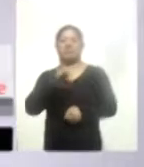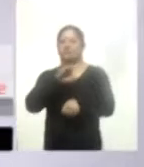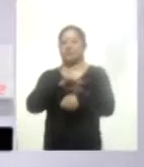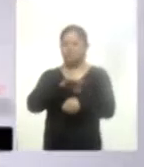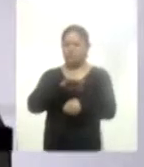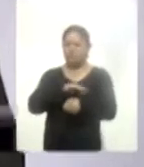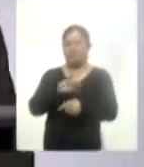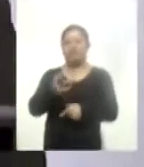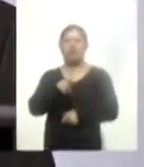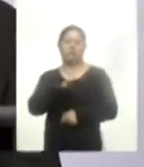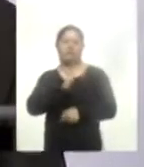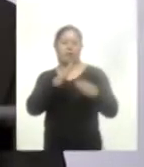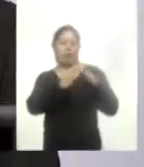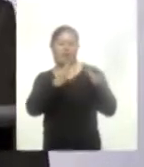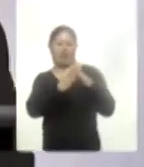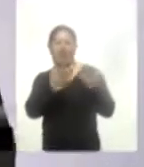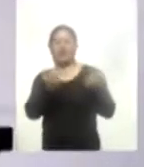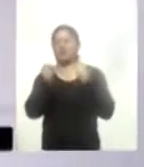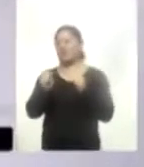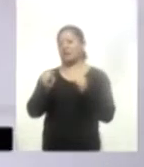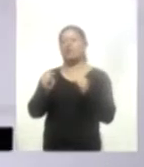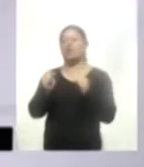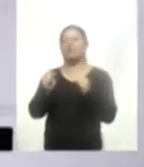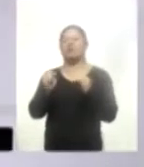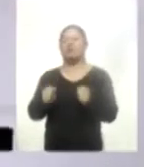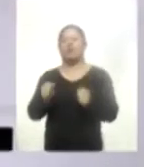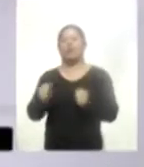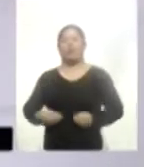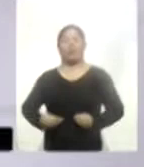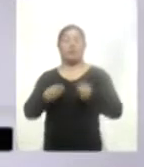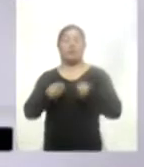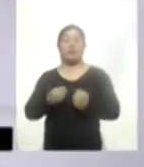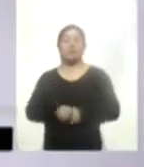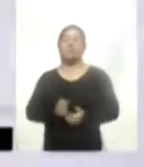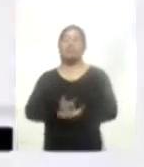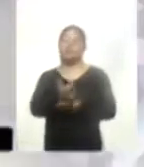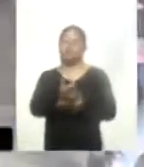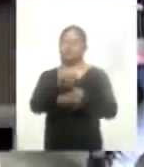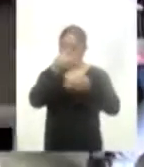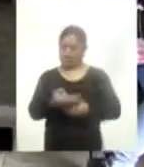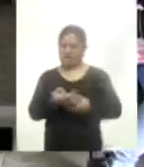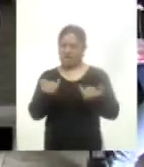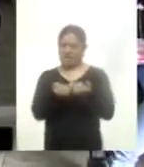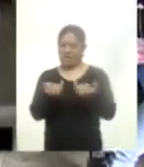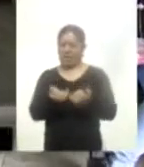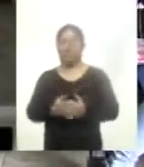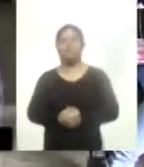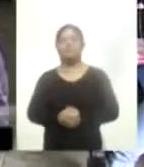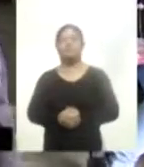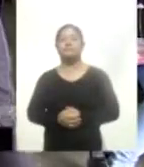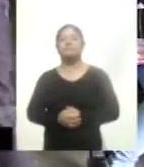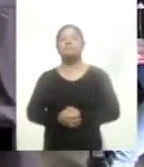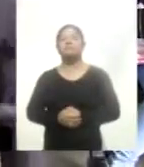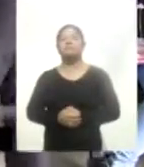créditos hipotecarios, seguros de vida, entre muchas otras cosas, además de un salario dignísimo. Por su parte, el